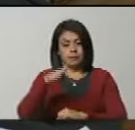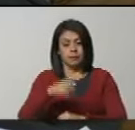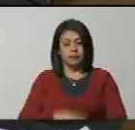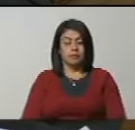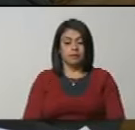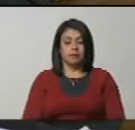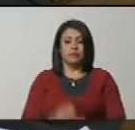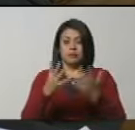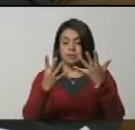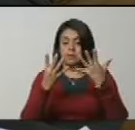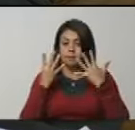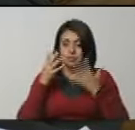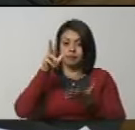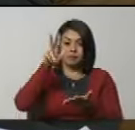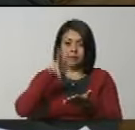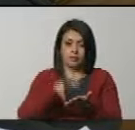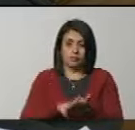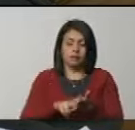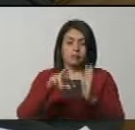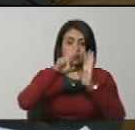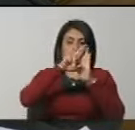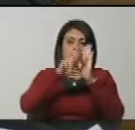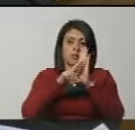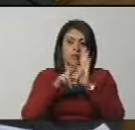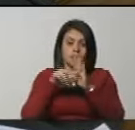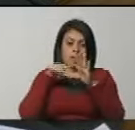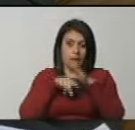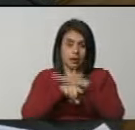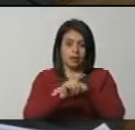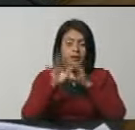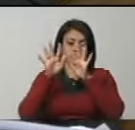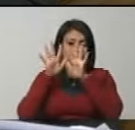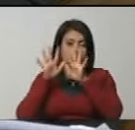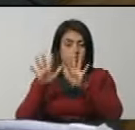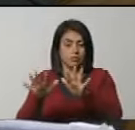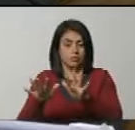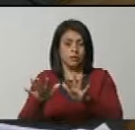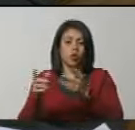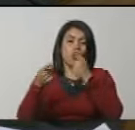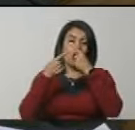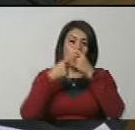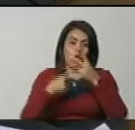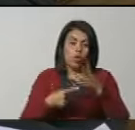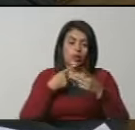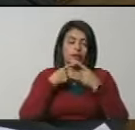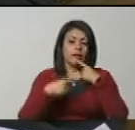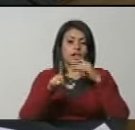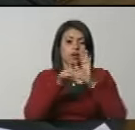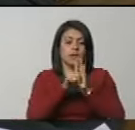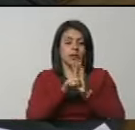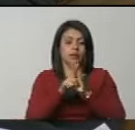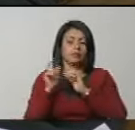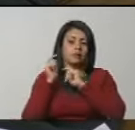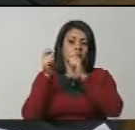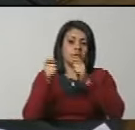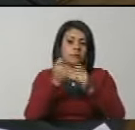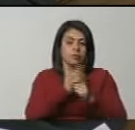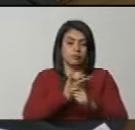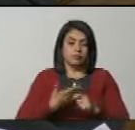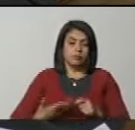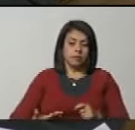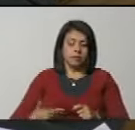Esequiba. Nueve, aprobar su reglamento interno. Diez, las demás que establezca la ley o le asigne el